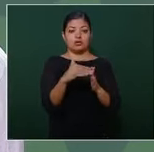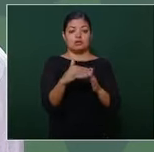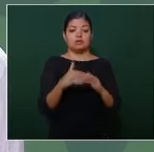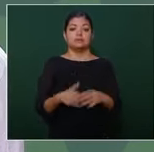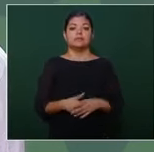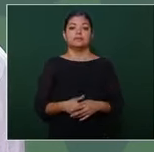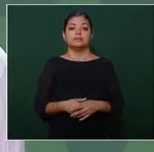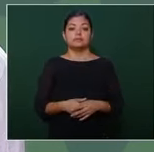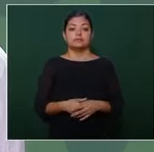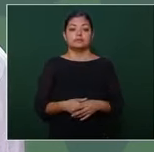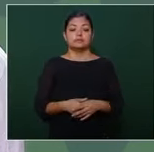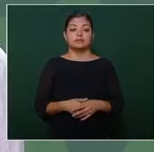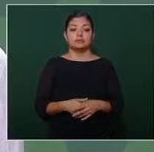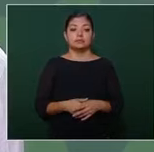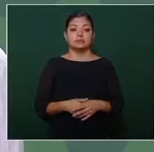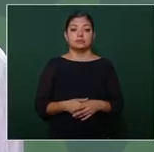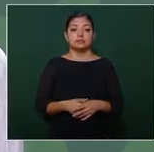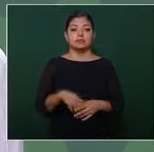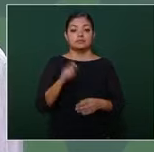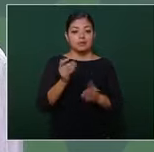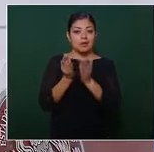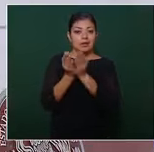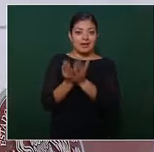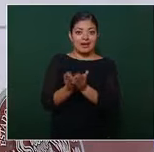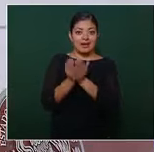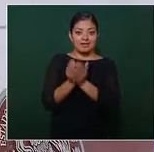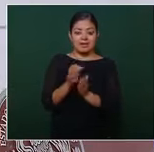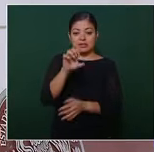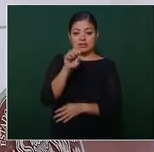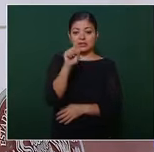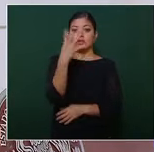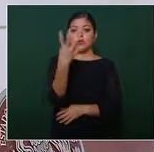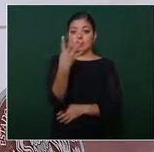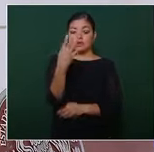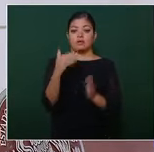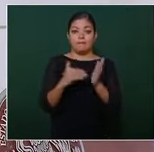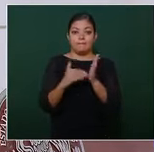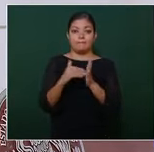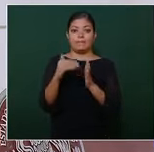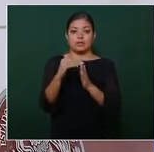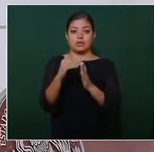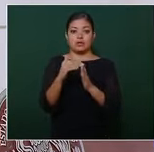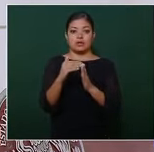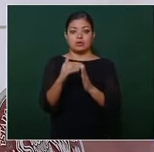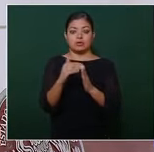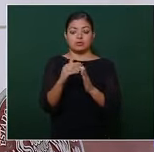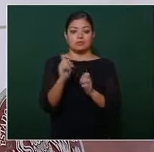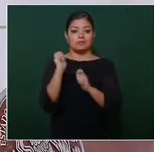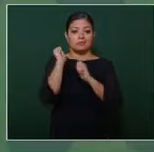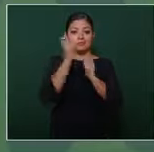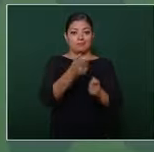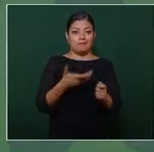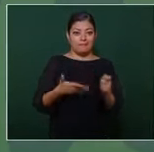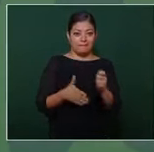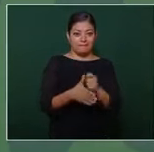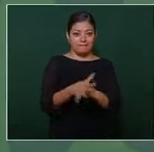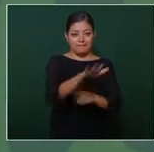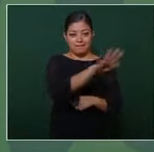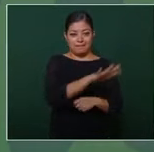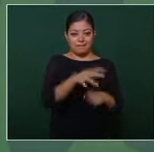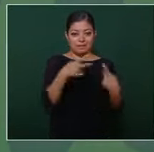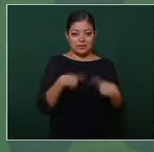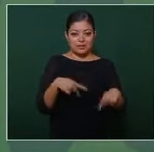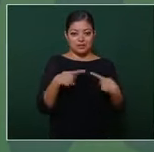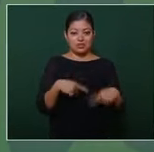para el sector naval 64 millones para la pesca y